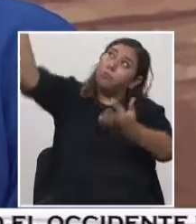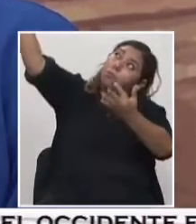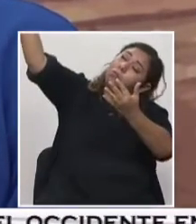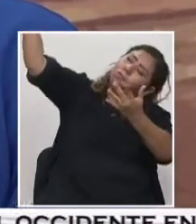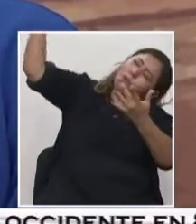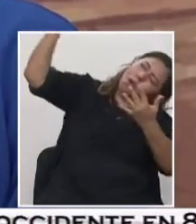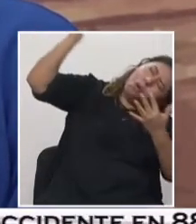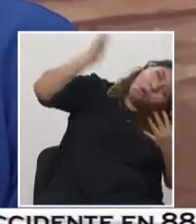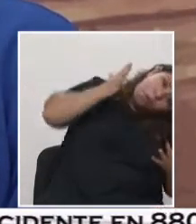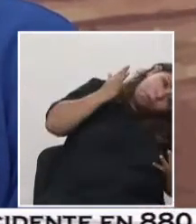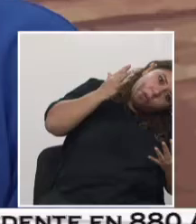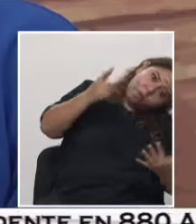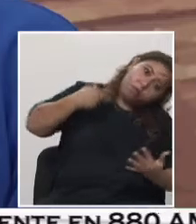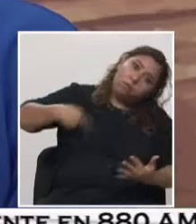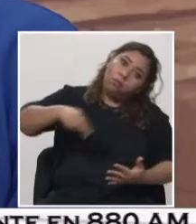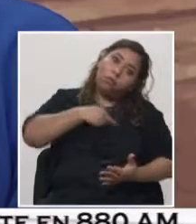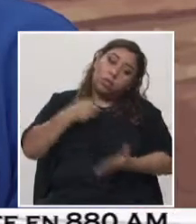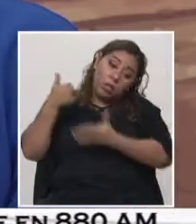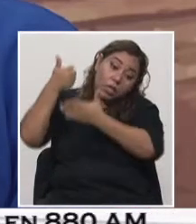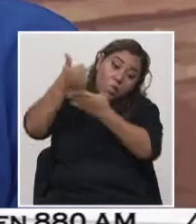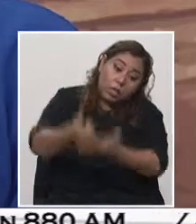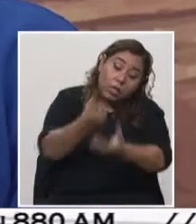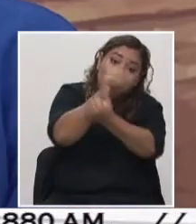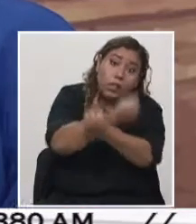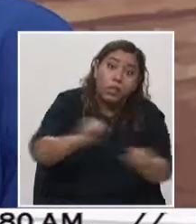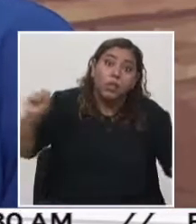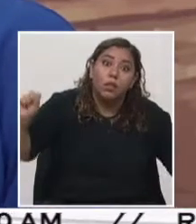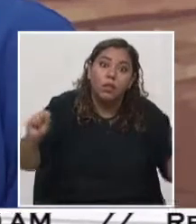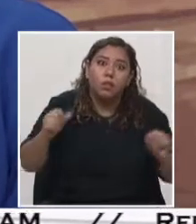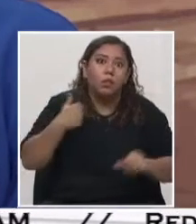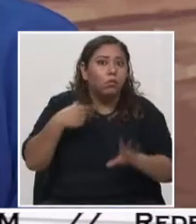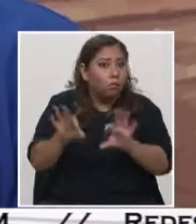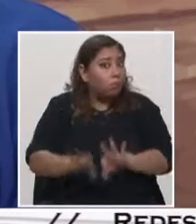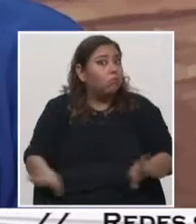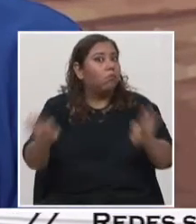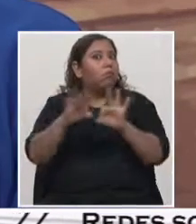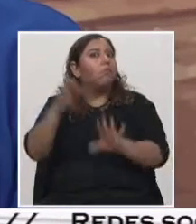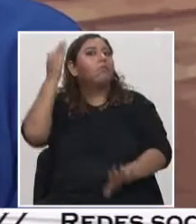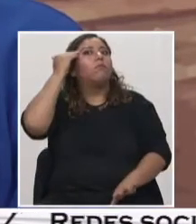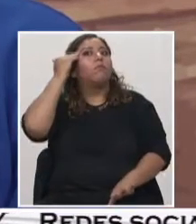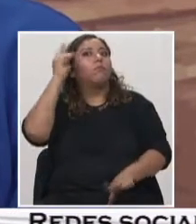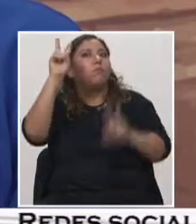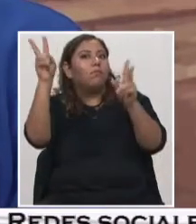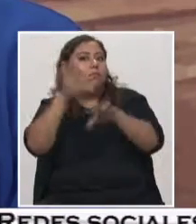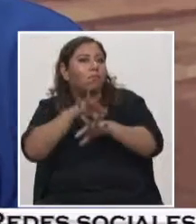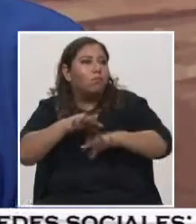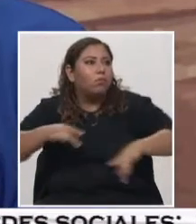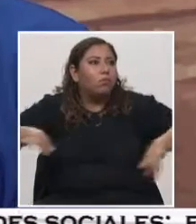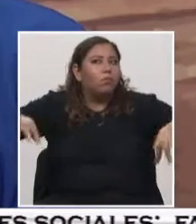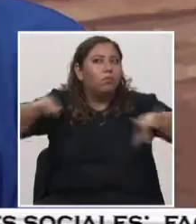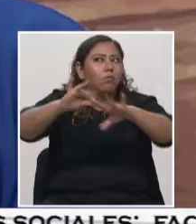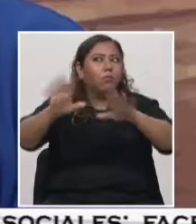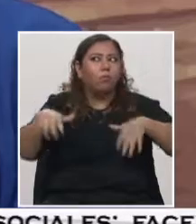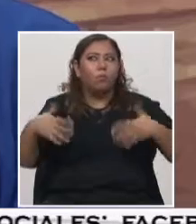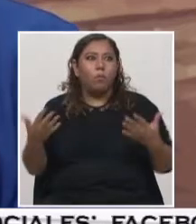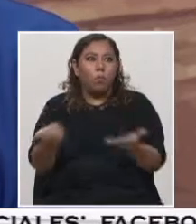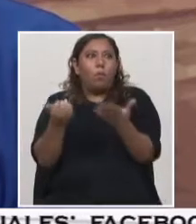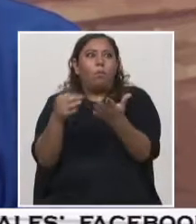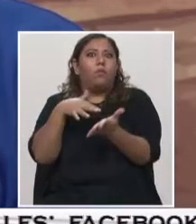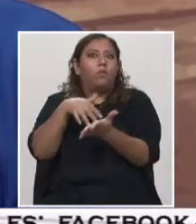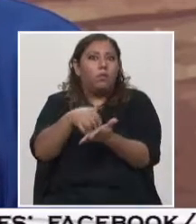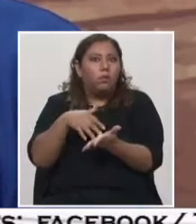una herramienta importante, complementaria, porque previo a realizar estas